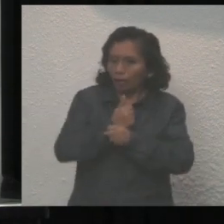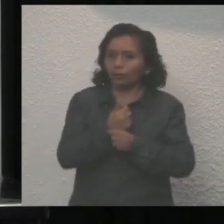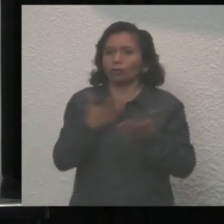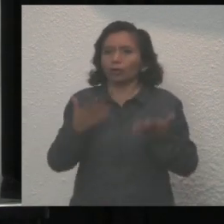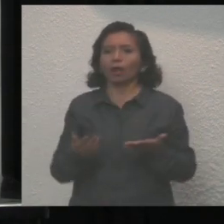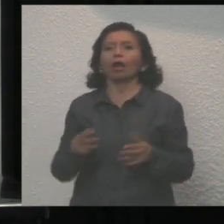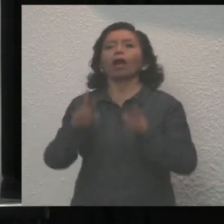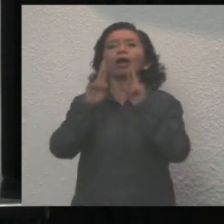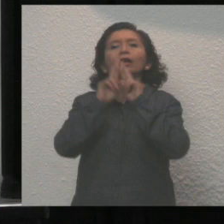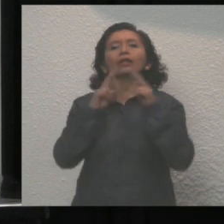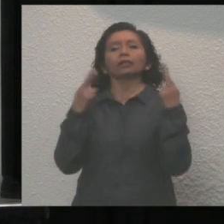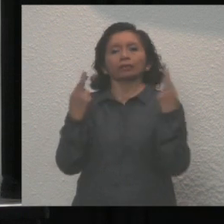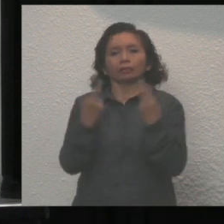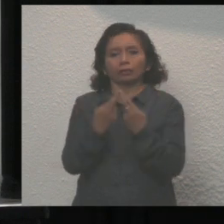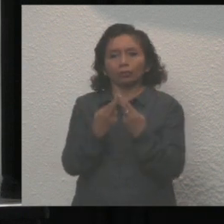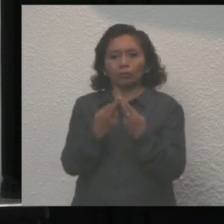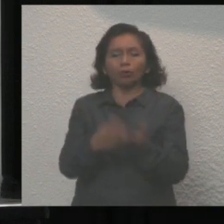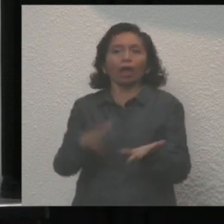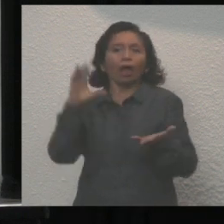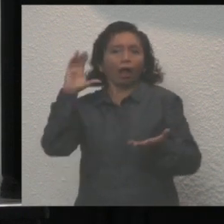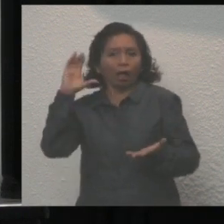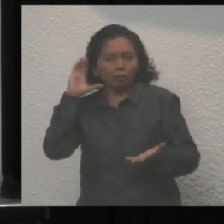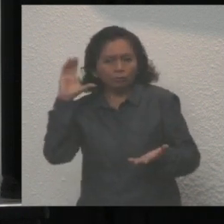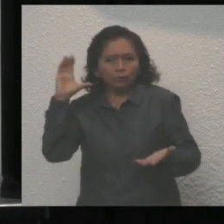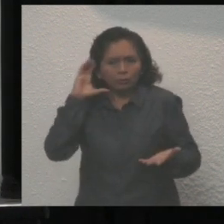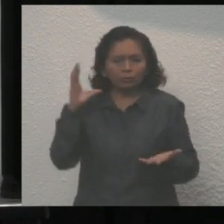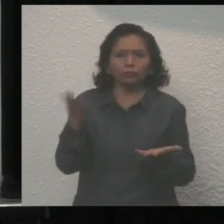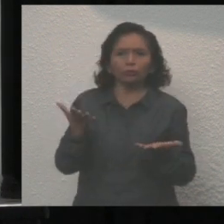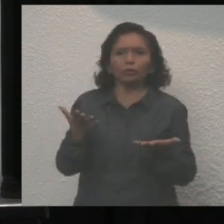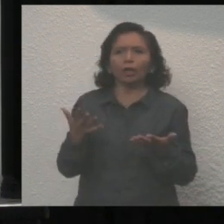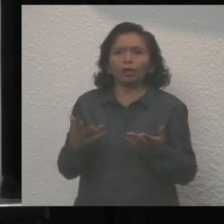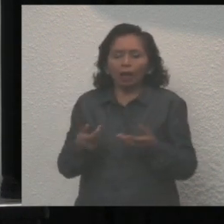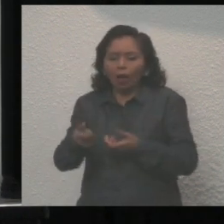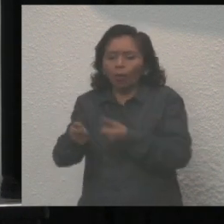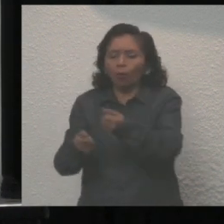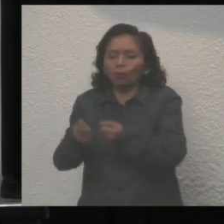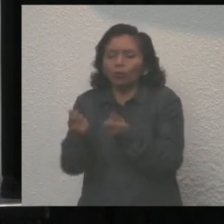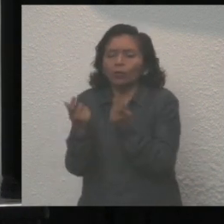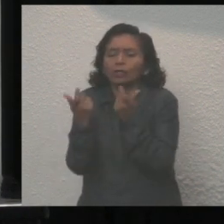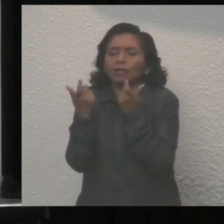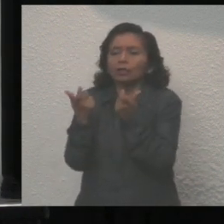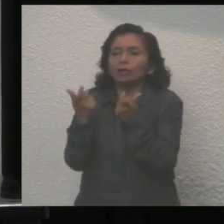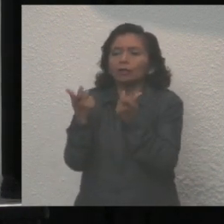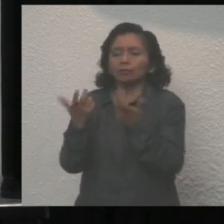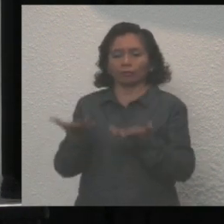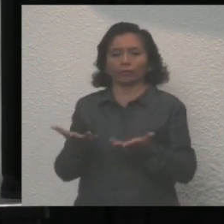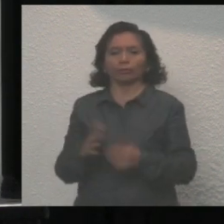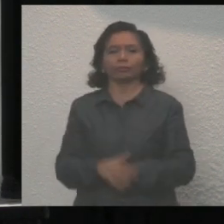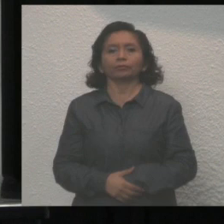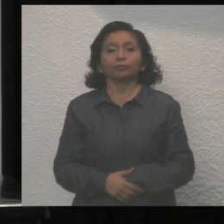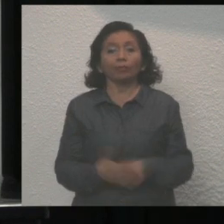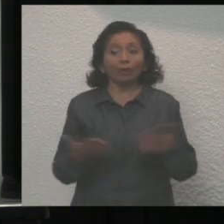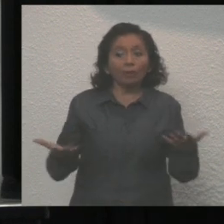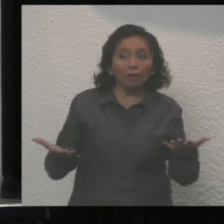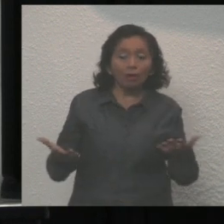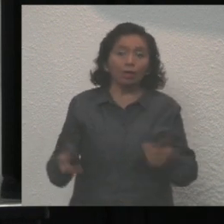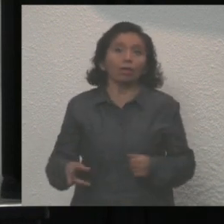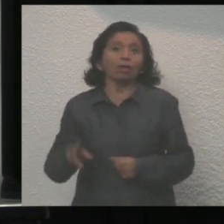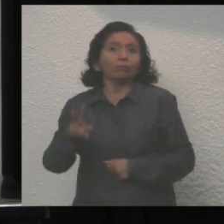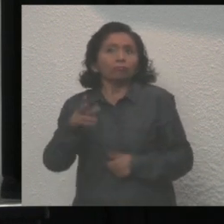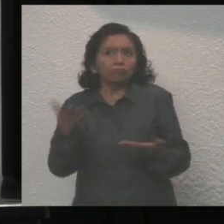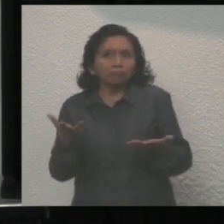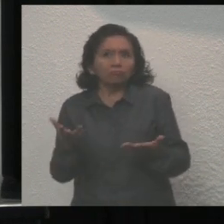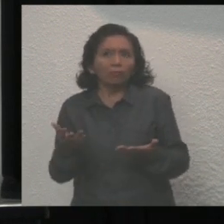esta sesión solemne a escuchar el Estado que guarda la Administración Pública del Estado. Y habremos de escuchar,